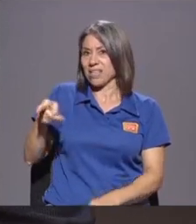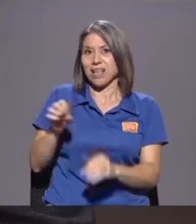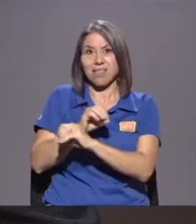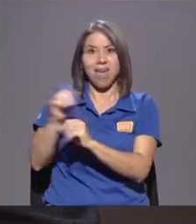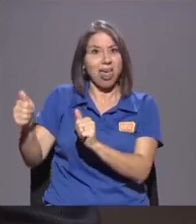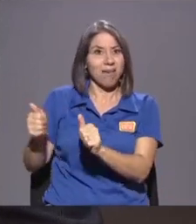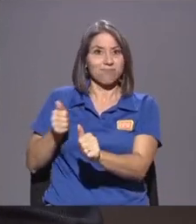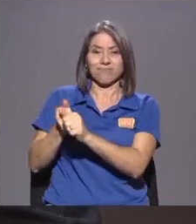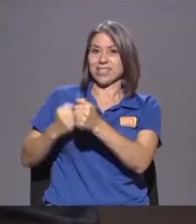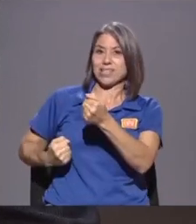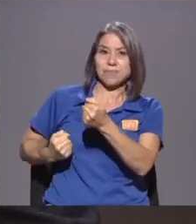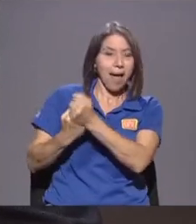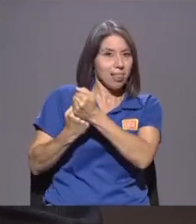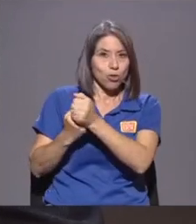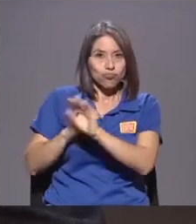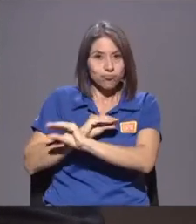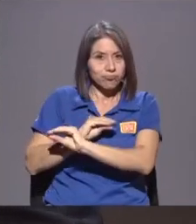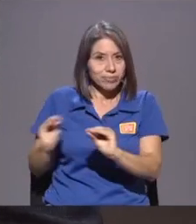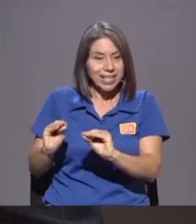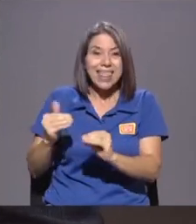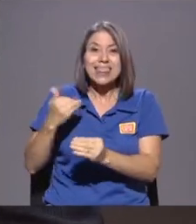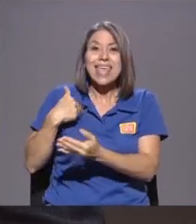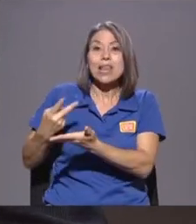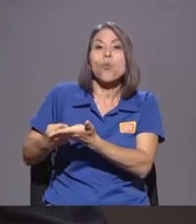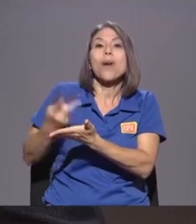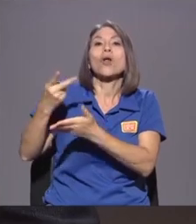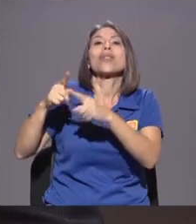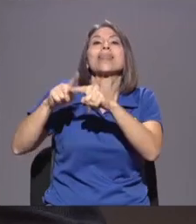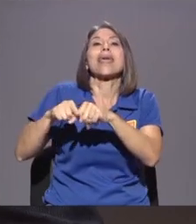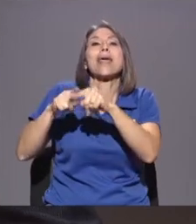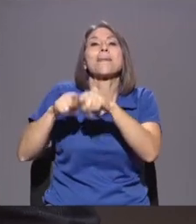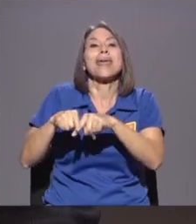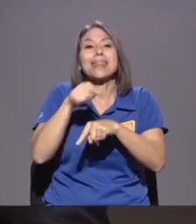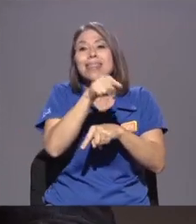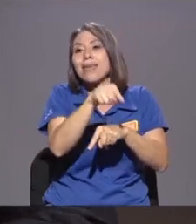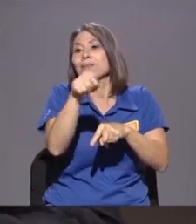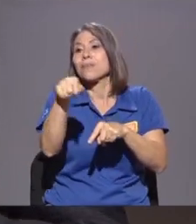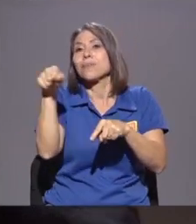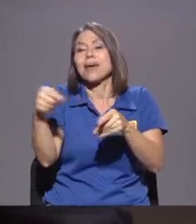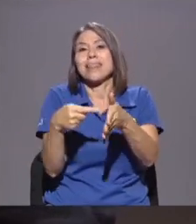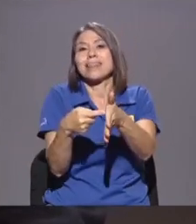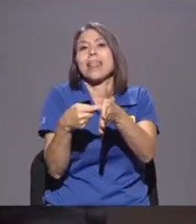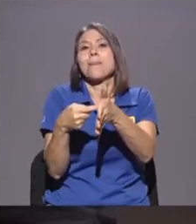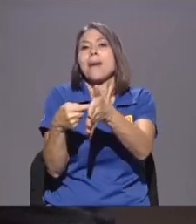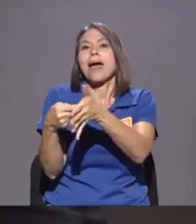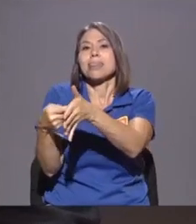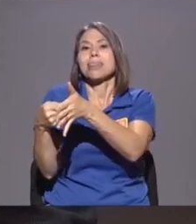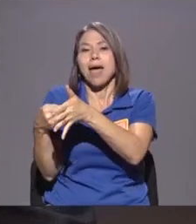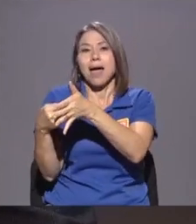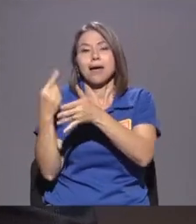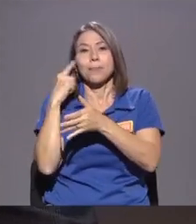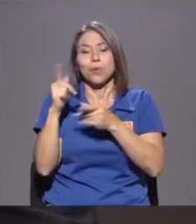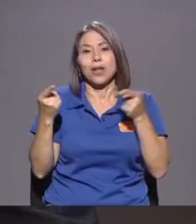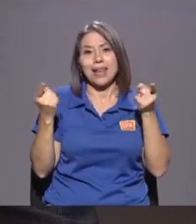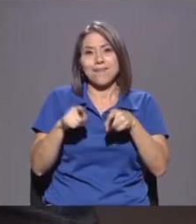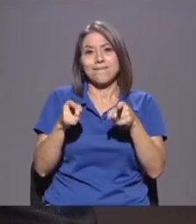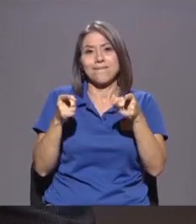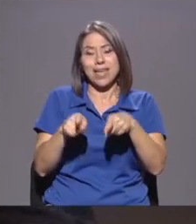Tienen un valor En función De la demanda Que tienen Por parte Del efecto Este De De